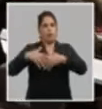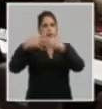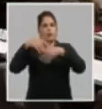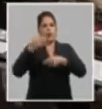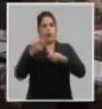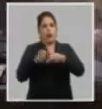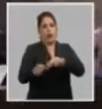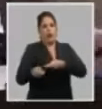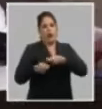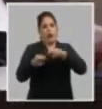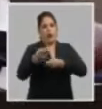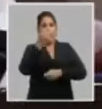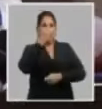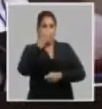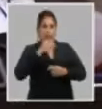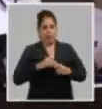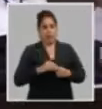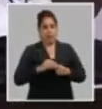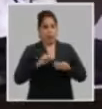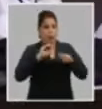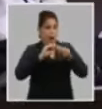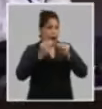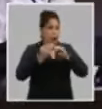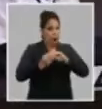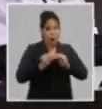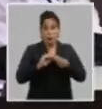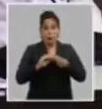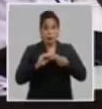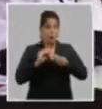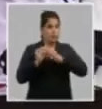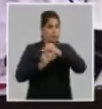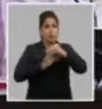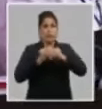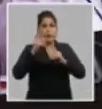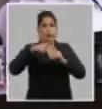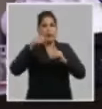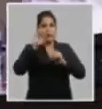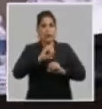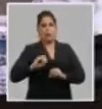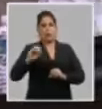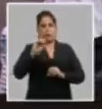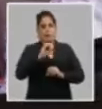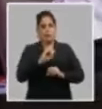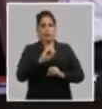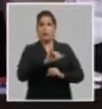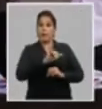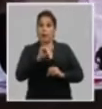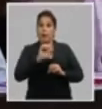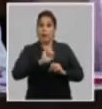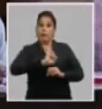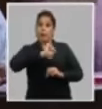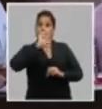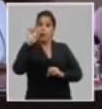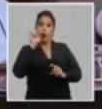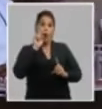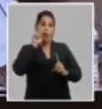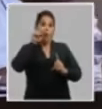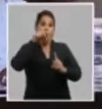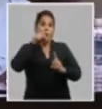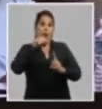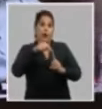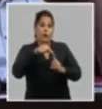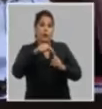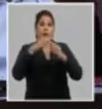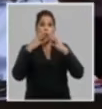de alimentos, los ajustes a la implantación de la tarea de ordenamiento para alcanzar los objetivos